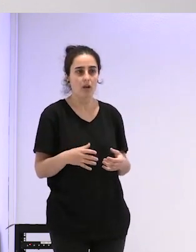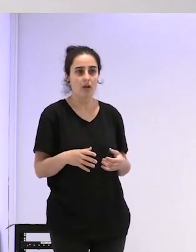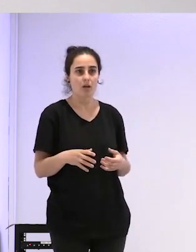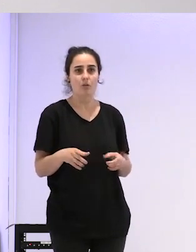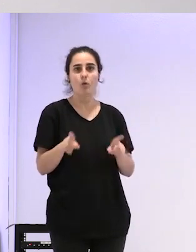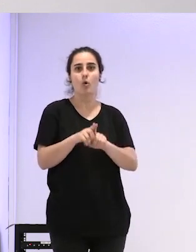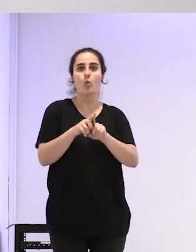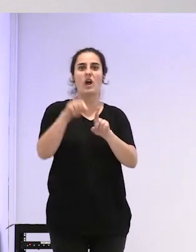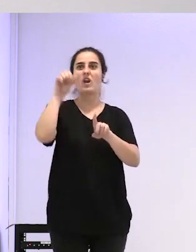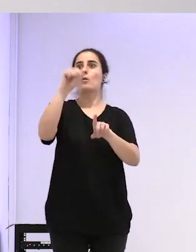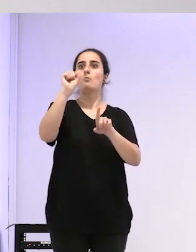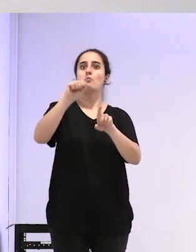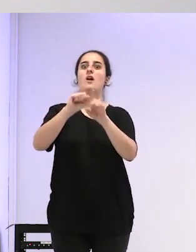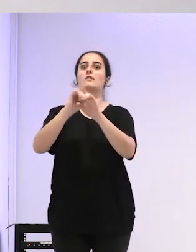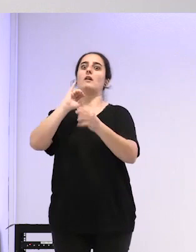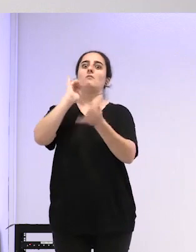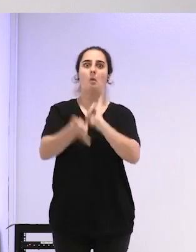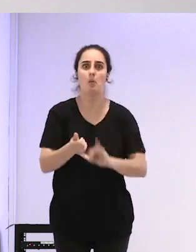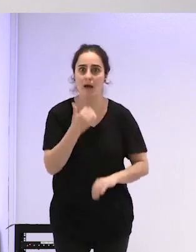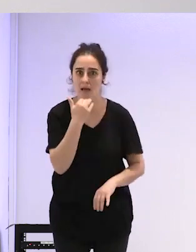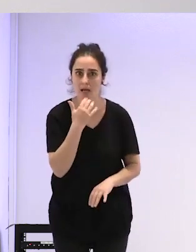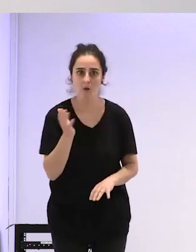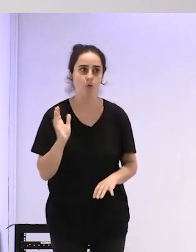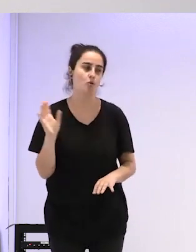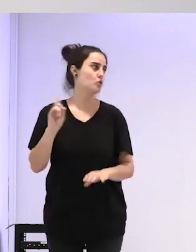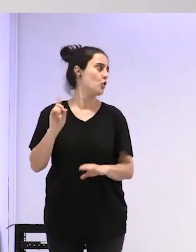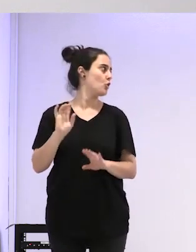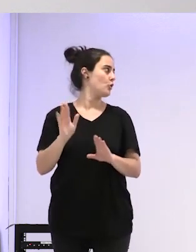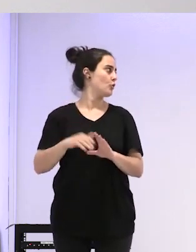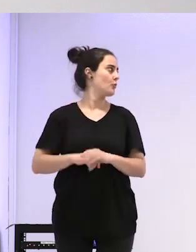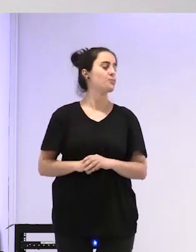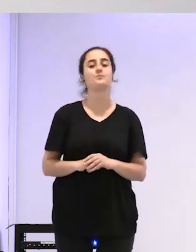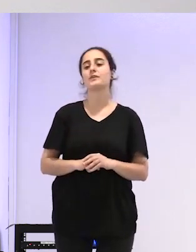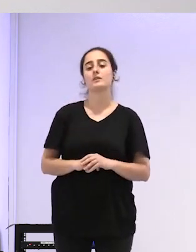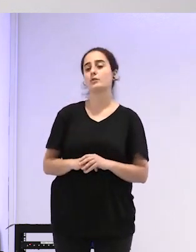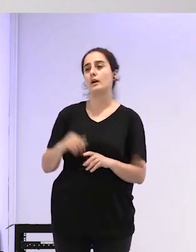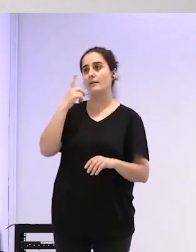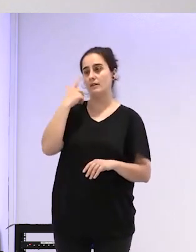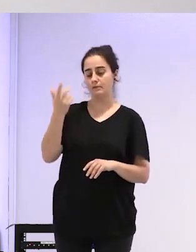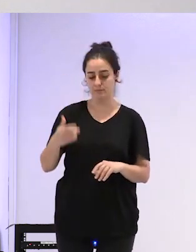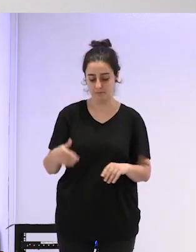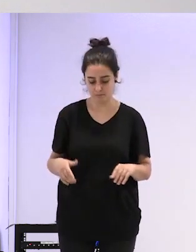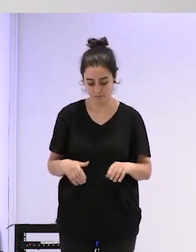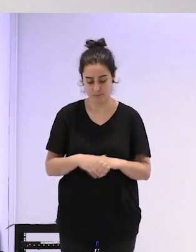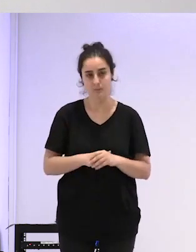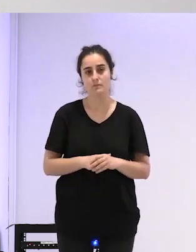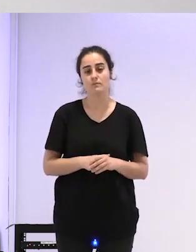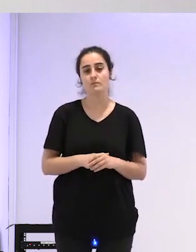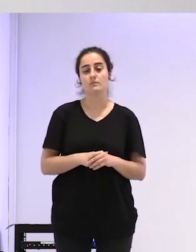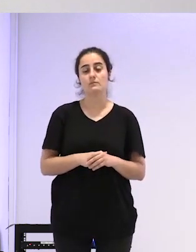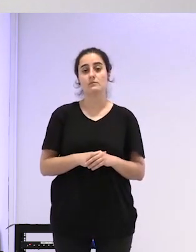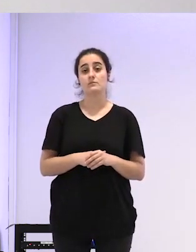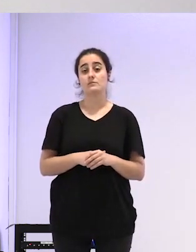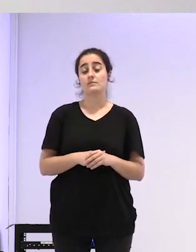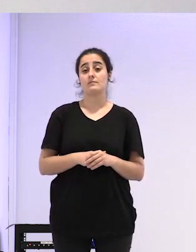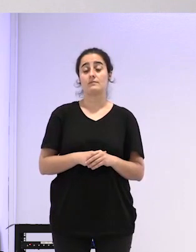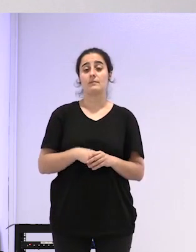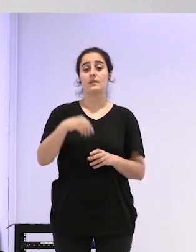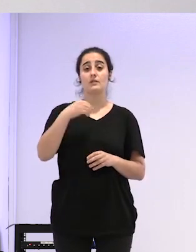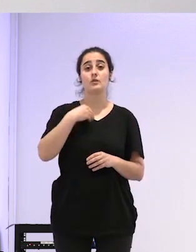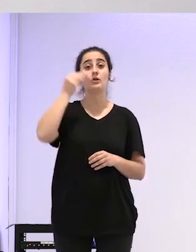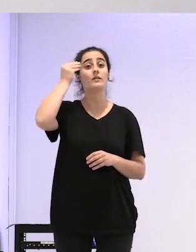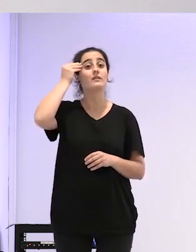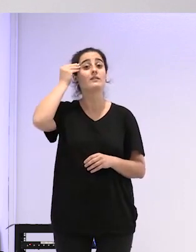abajo pegarnos no, no a ver yo creo que el modelo que hizo el